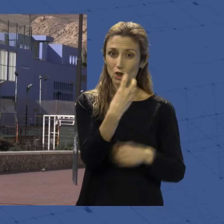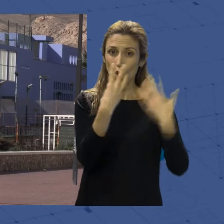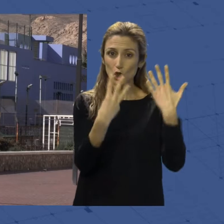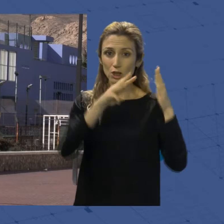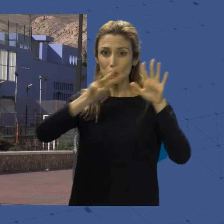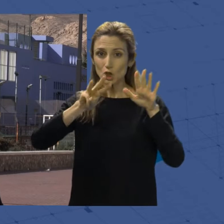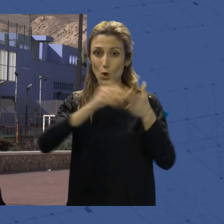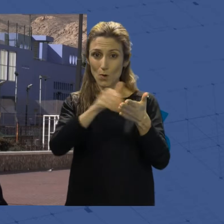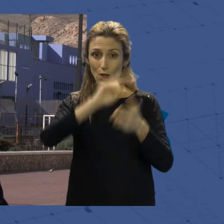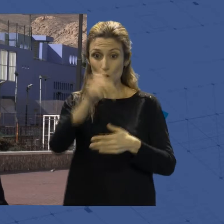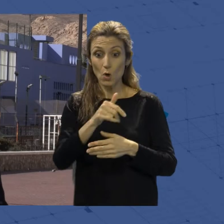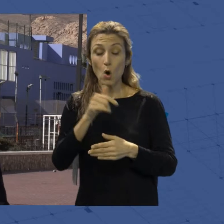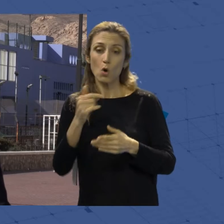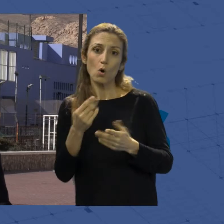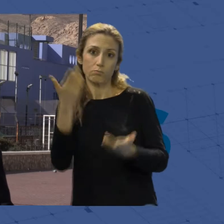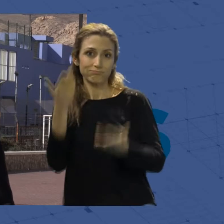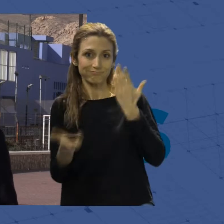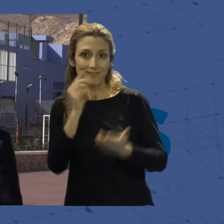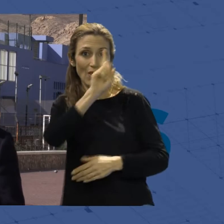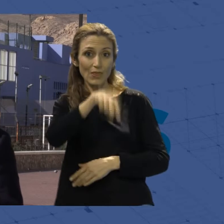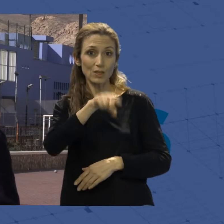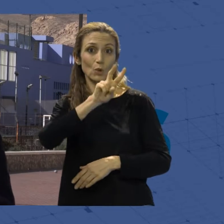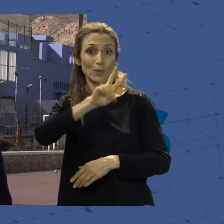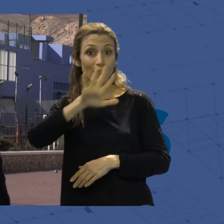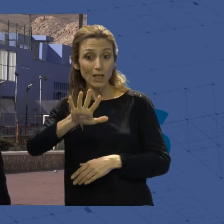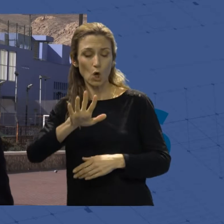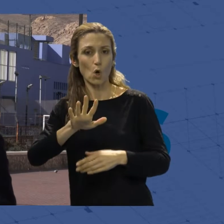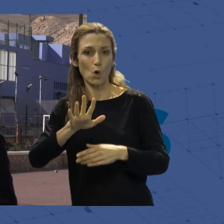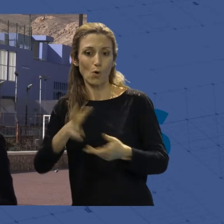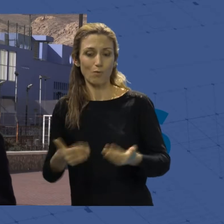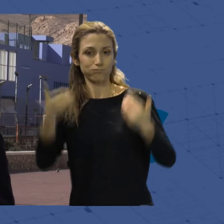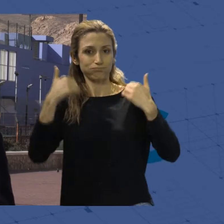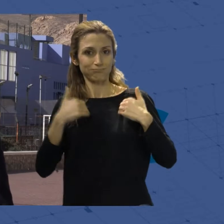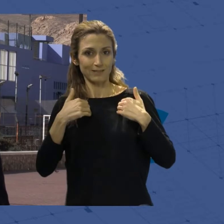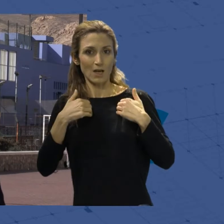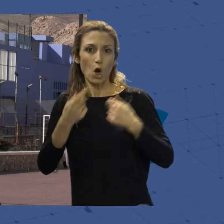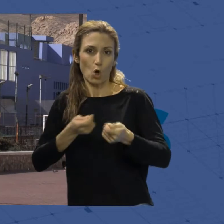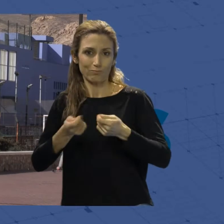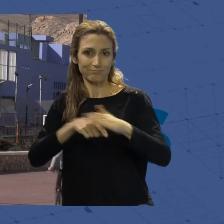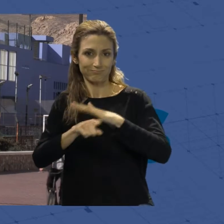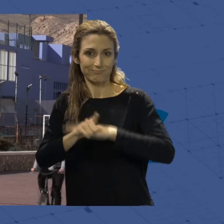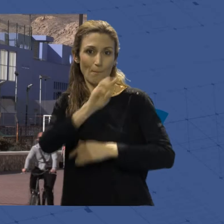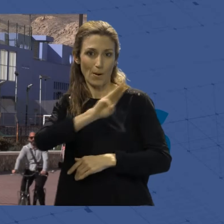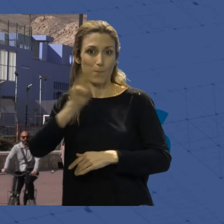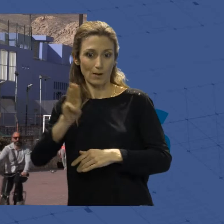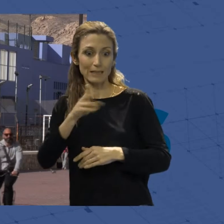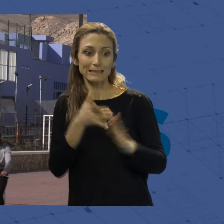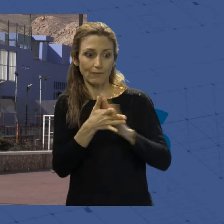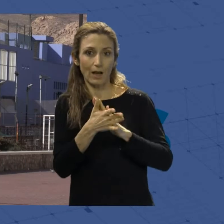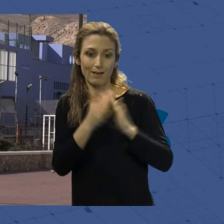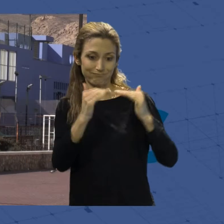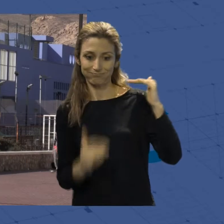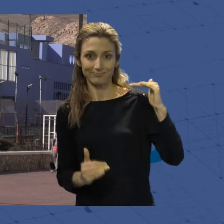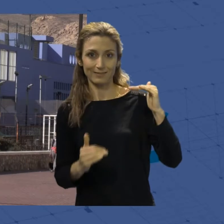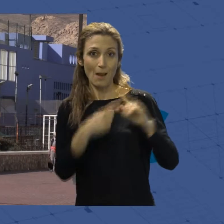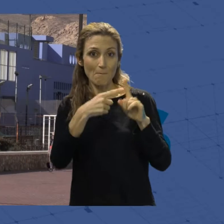frente a los 125 que se han llevado las entidades gobernadas por el Partido Popular. Eso quiere decir menos de la mitad